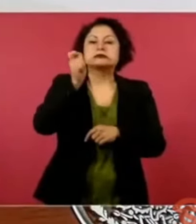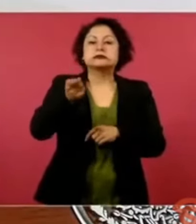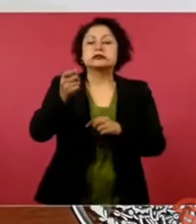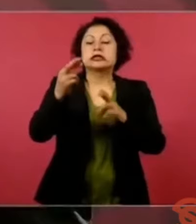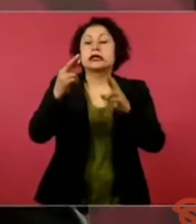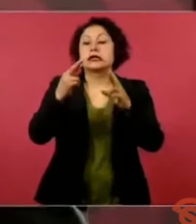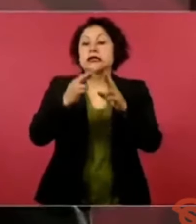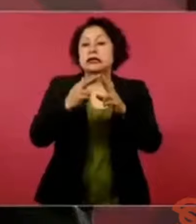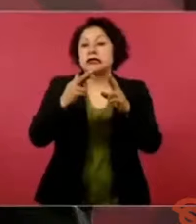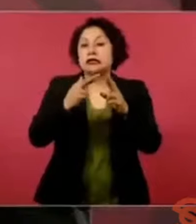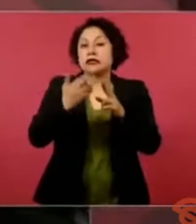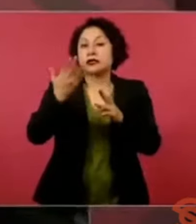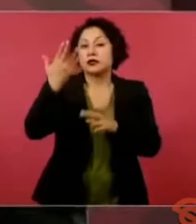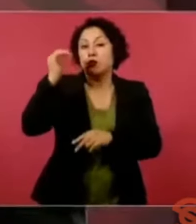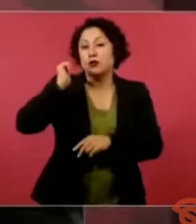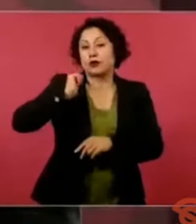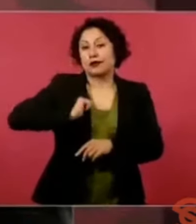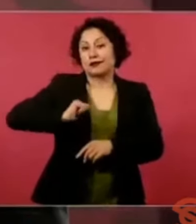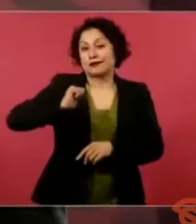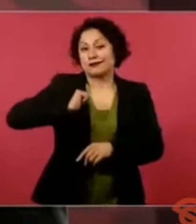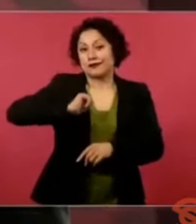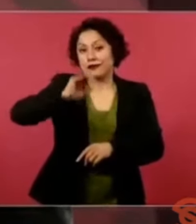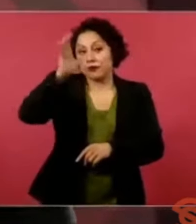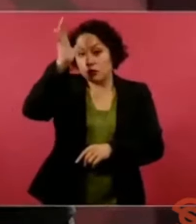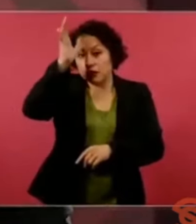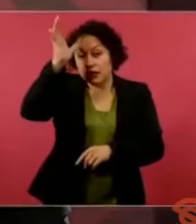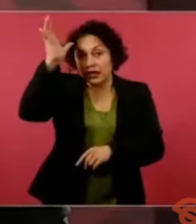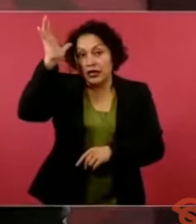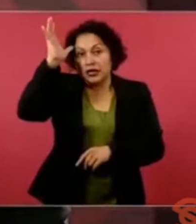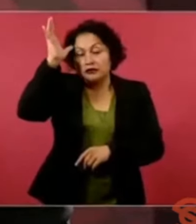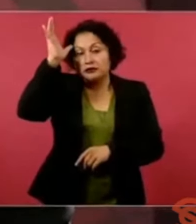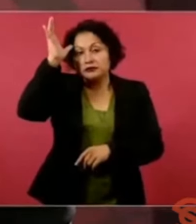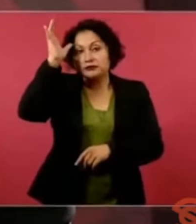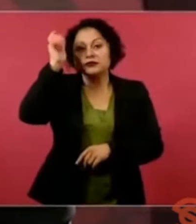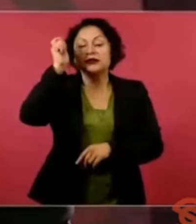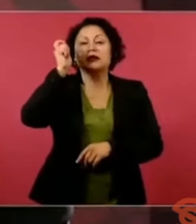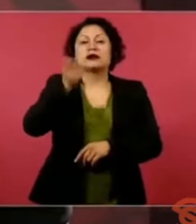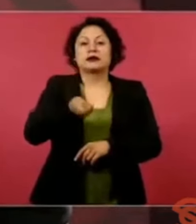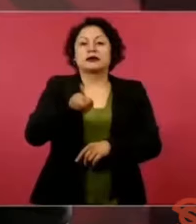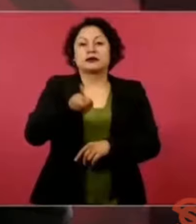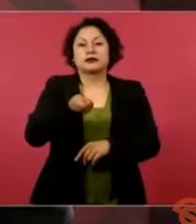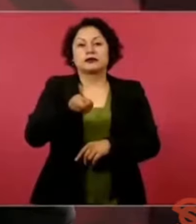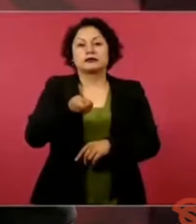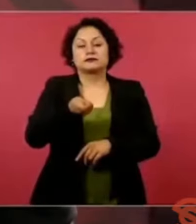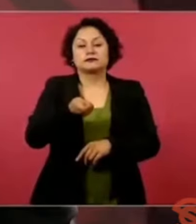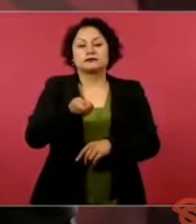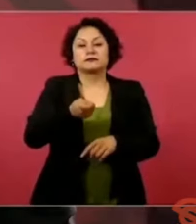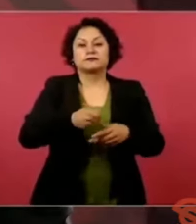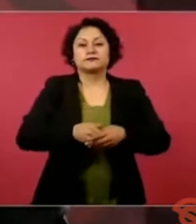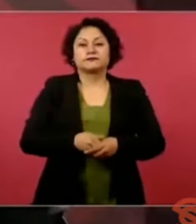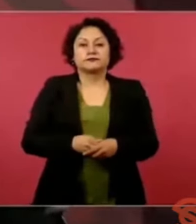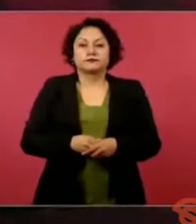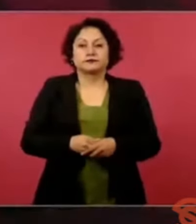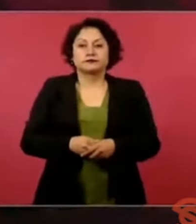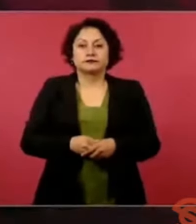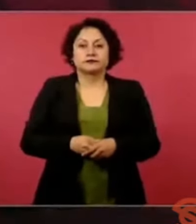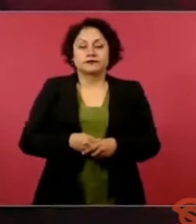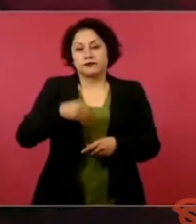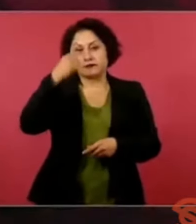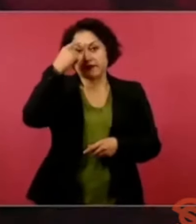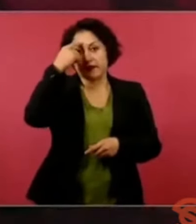era de adoración a ídolos,